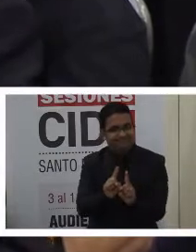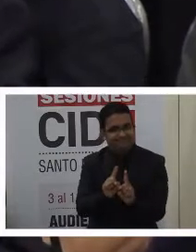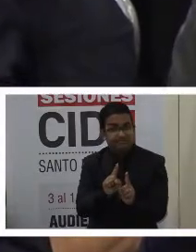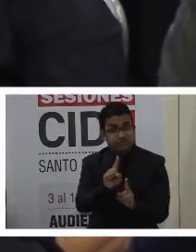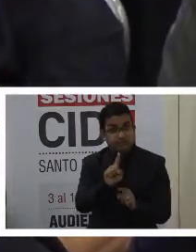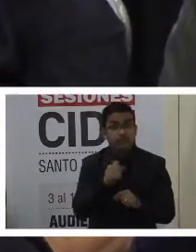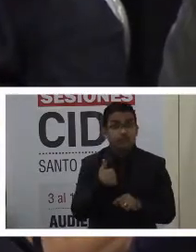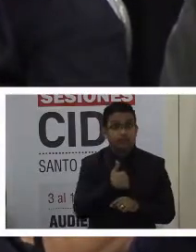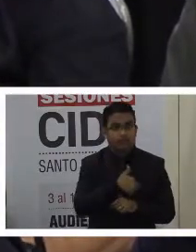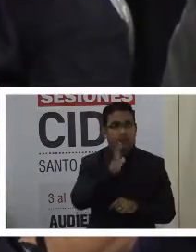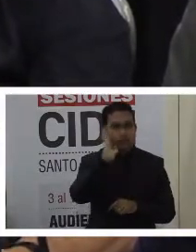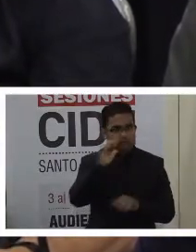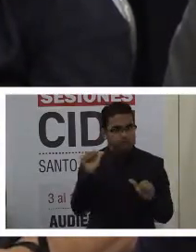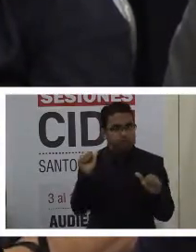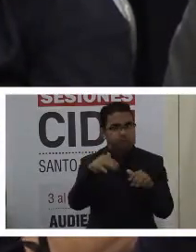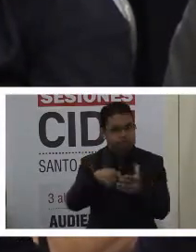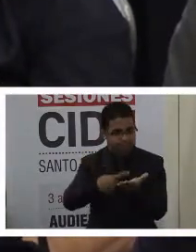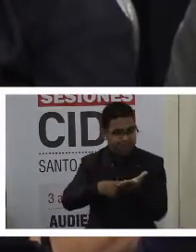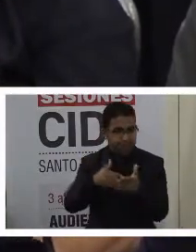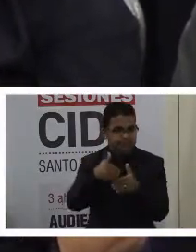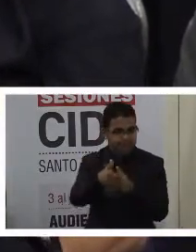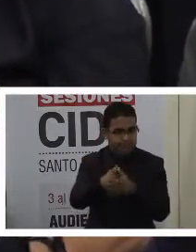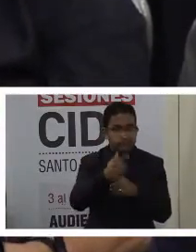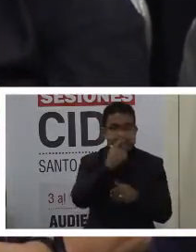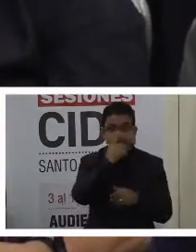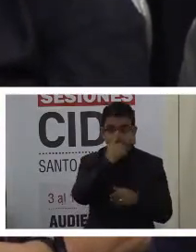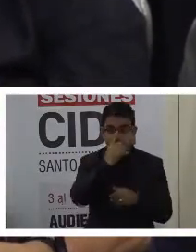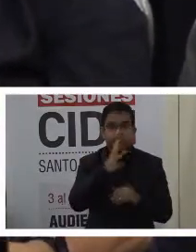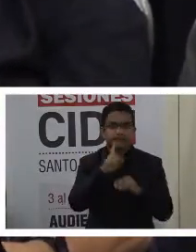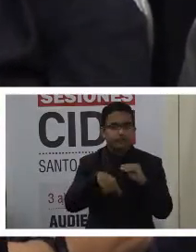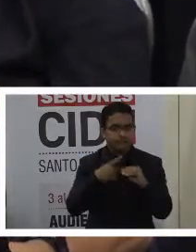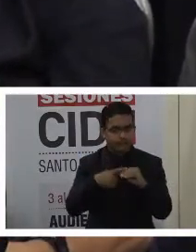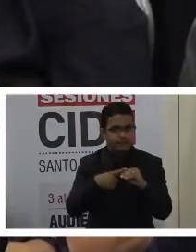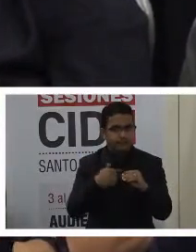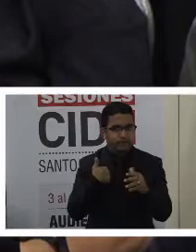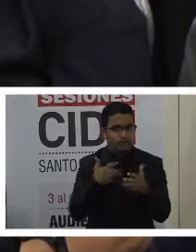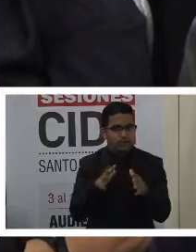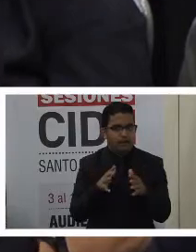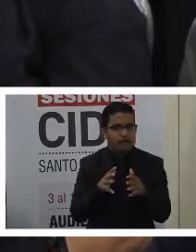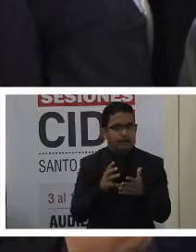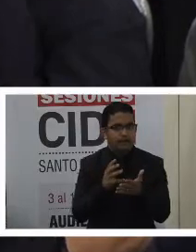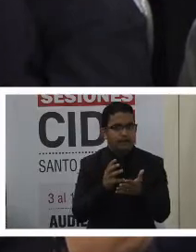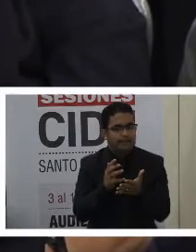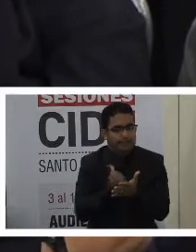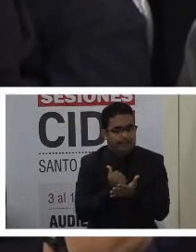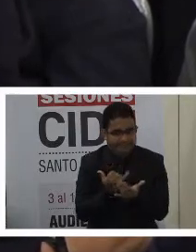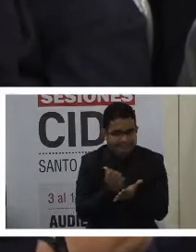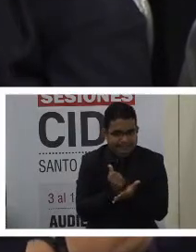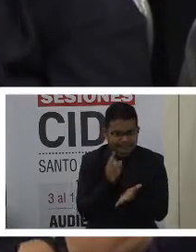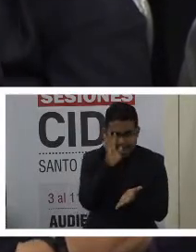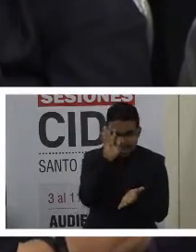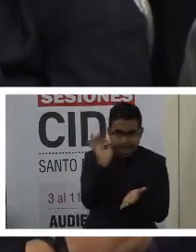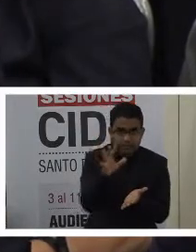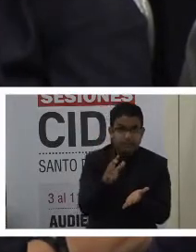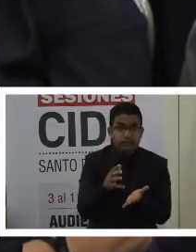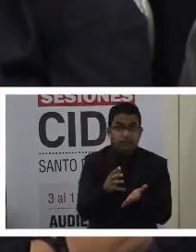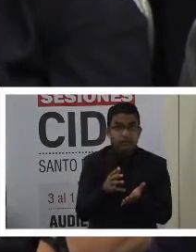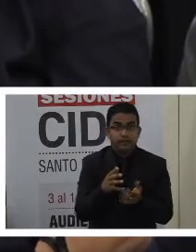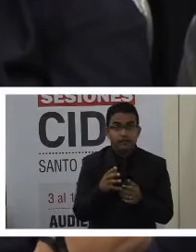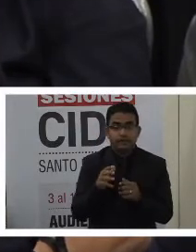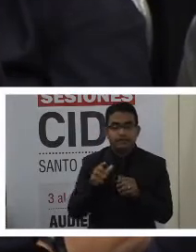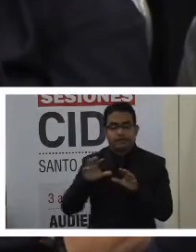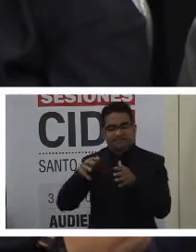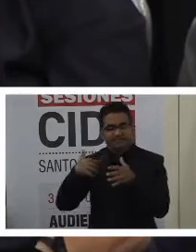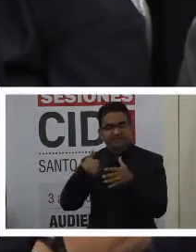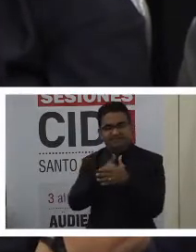tener una audiencia a continuación sobre ese tema, pero no queremos perder la oportunidad de decir que desde el Consejo